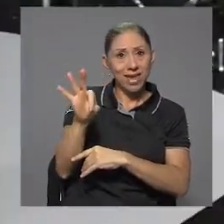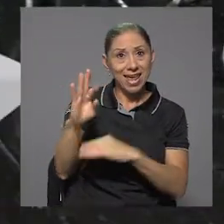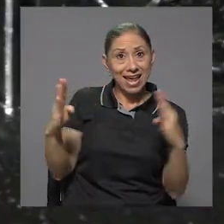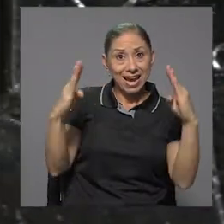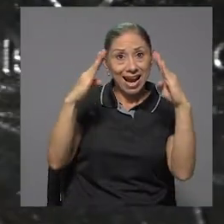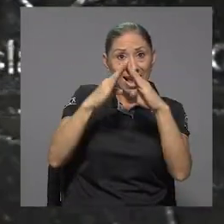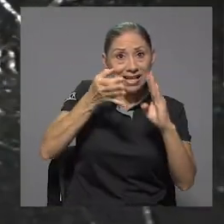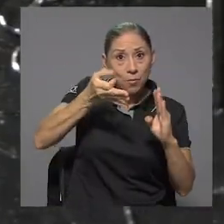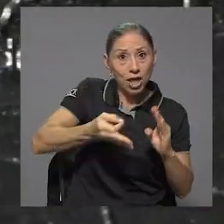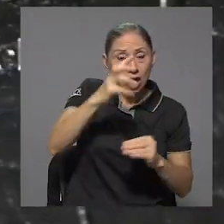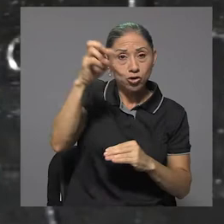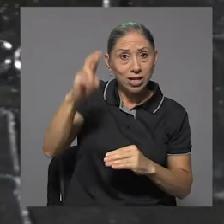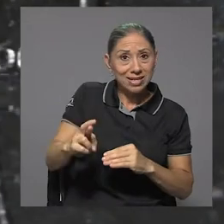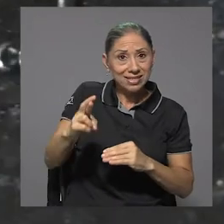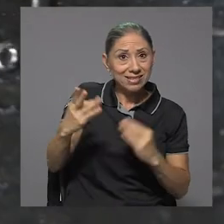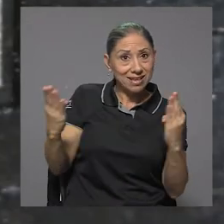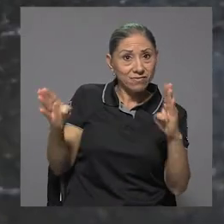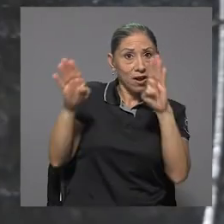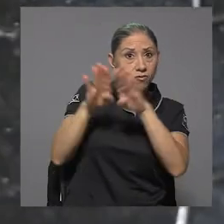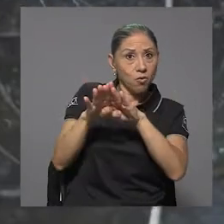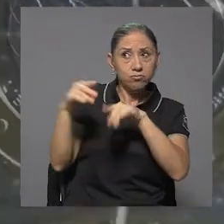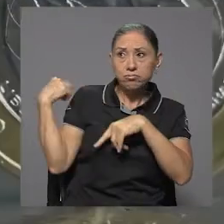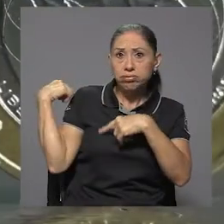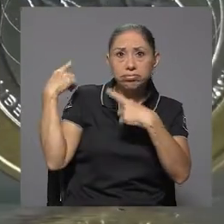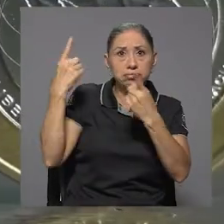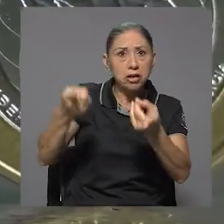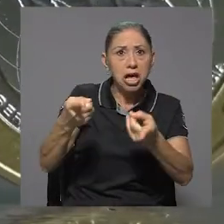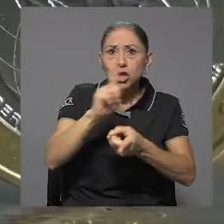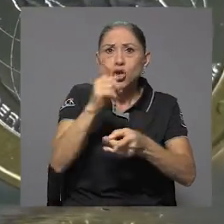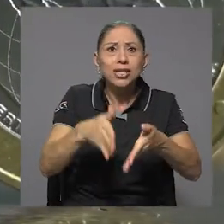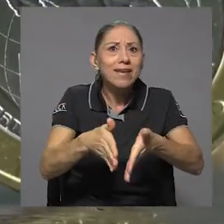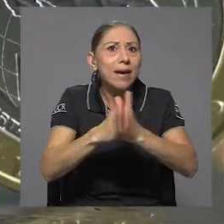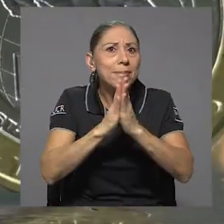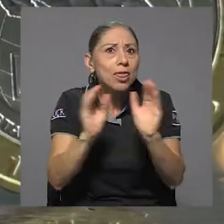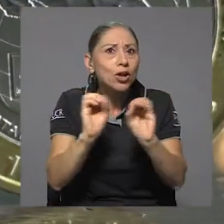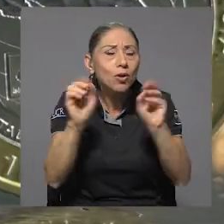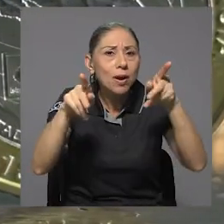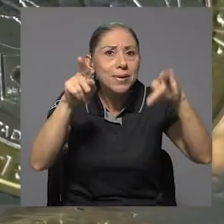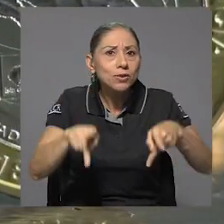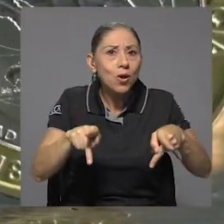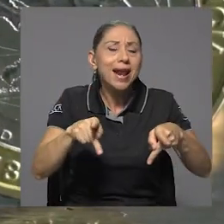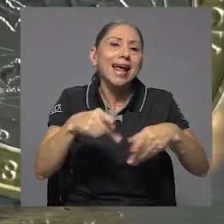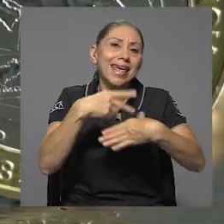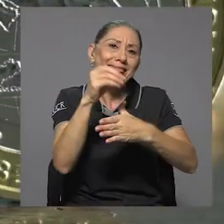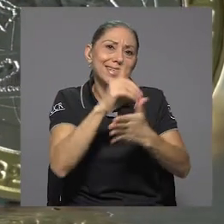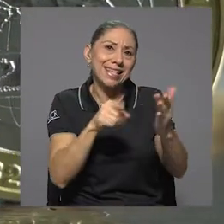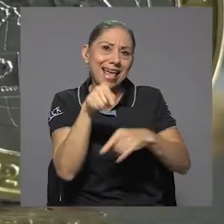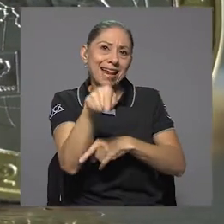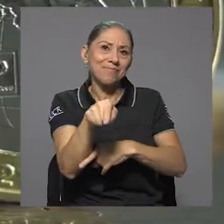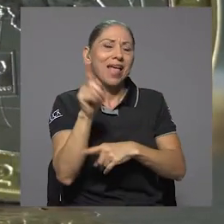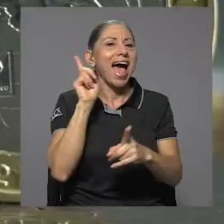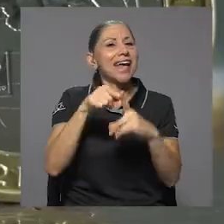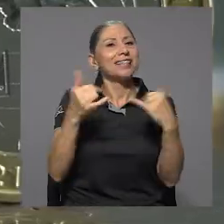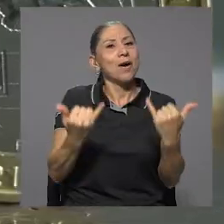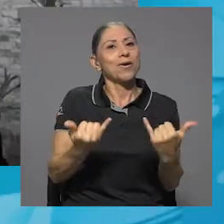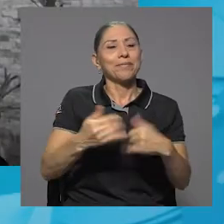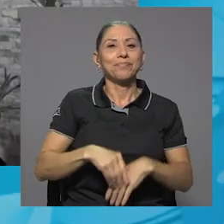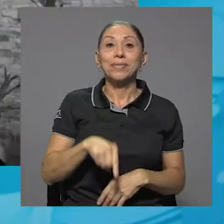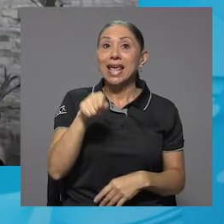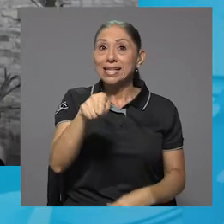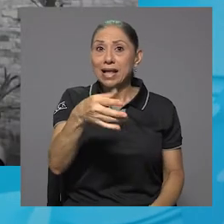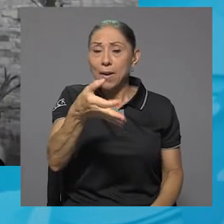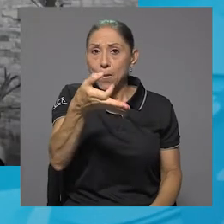costarricense, no se le había pedido a ningún nacional diseñar un elemento de este tipo hasta esta ocasión. Esa moneda